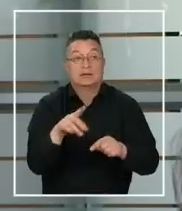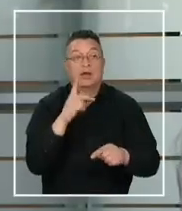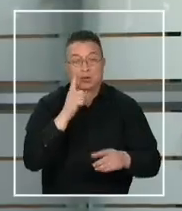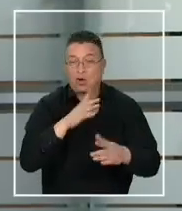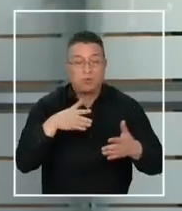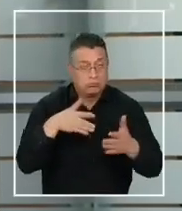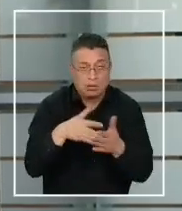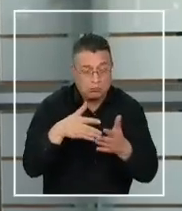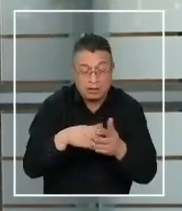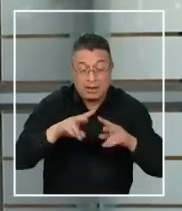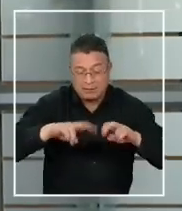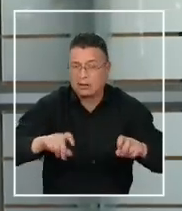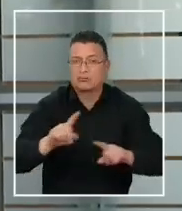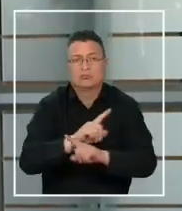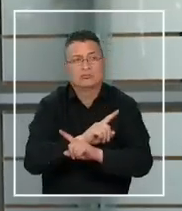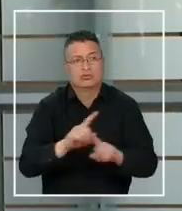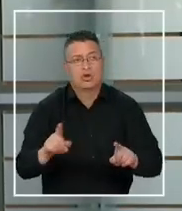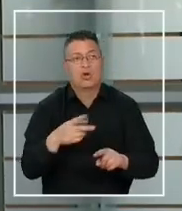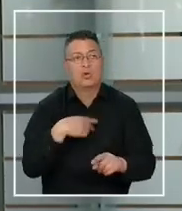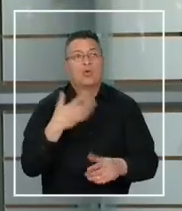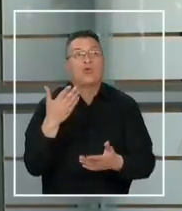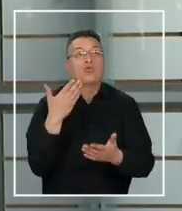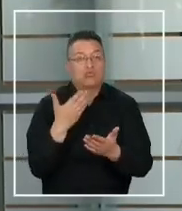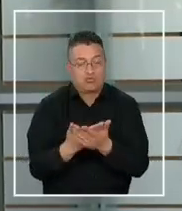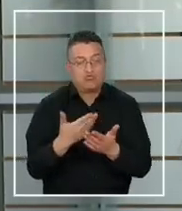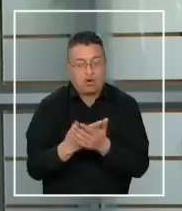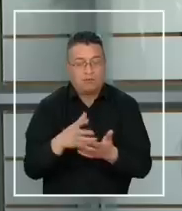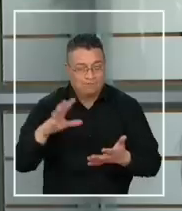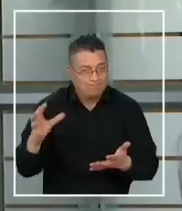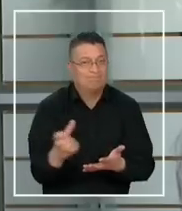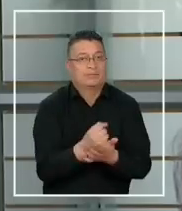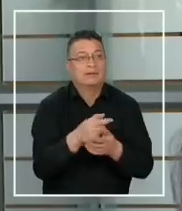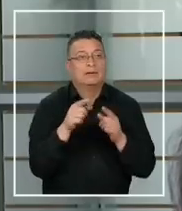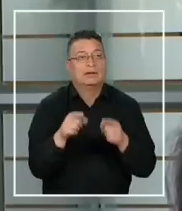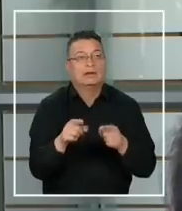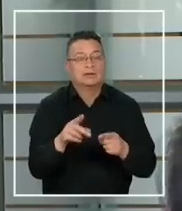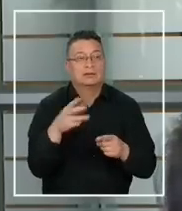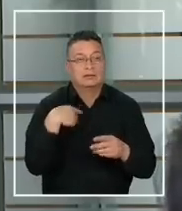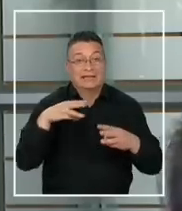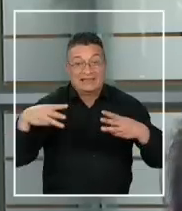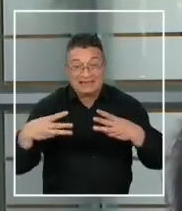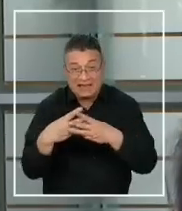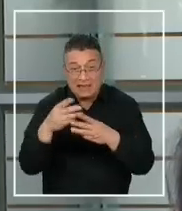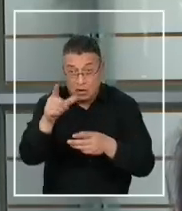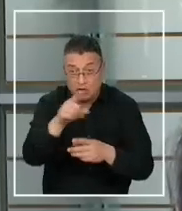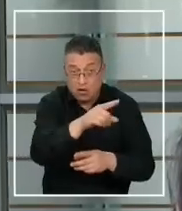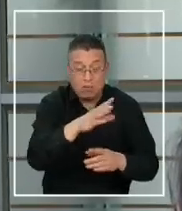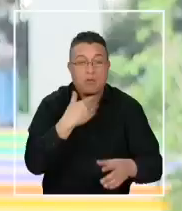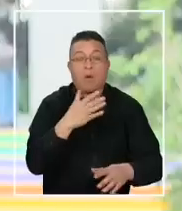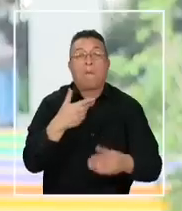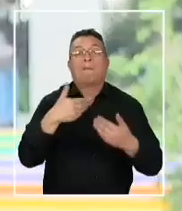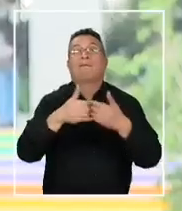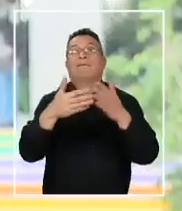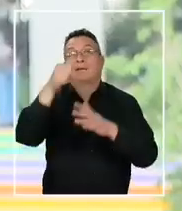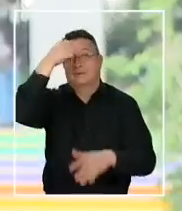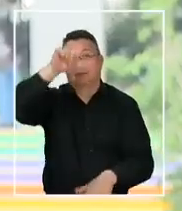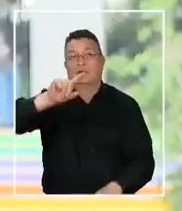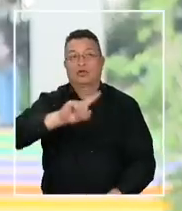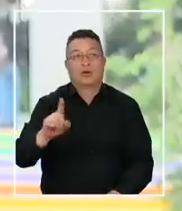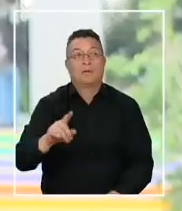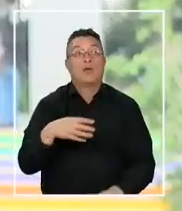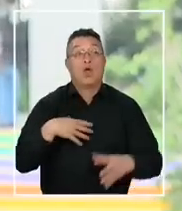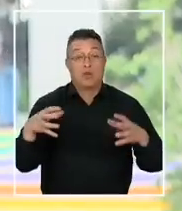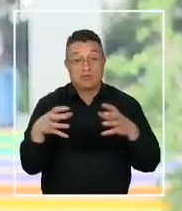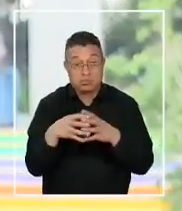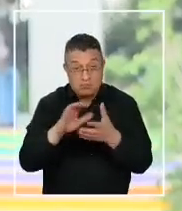obstáculo para nuestras investigaciones y que no las ocupen como una ventaja estas redes criminales, no sé, esto para favorecer la impunidad. Cuando uno ataca el crimen